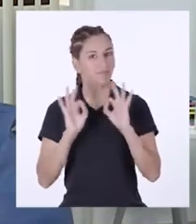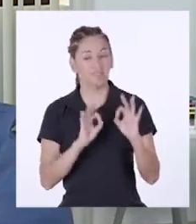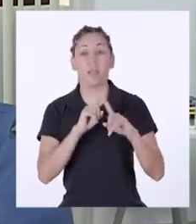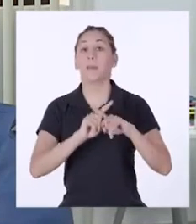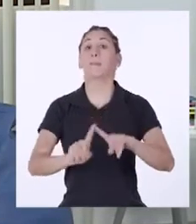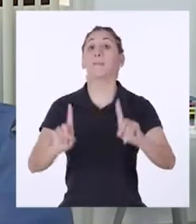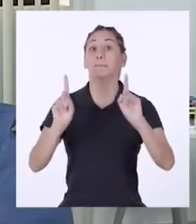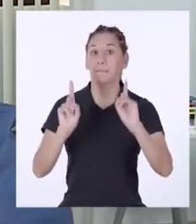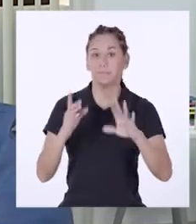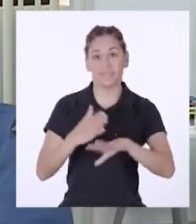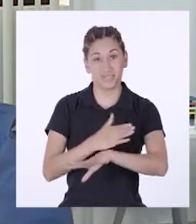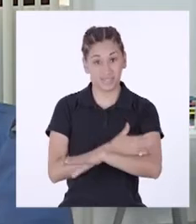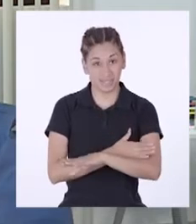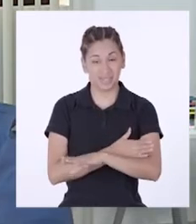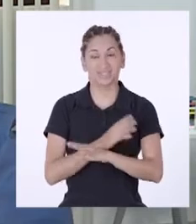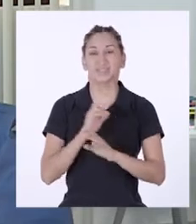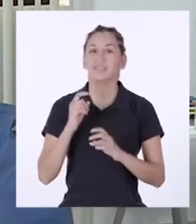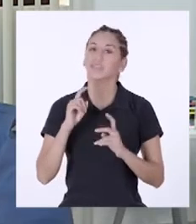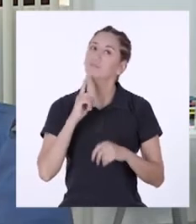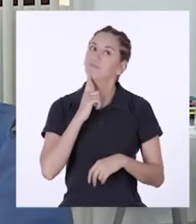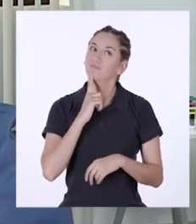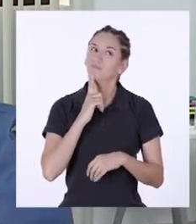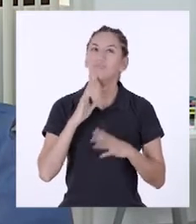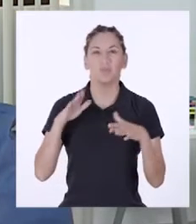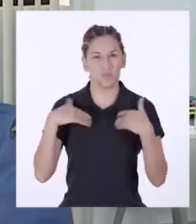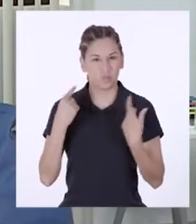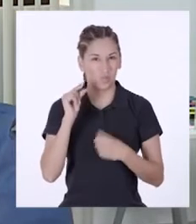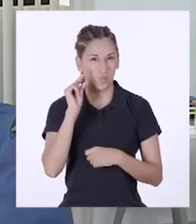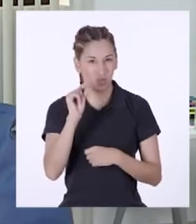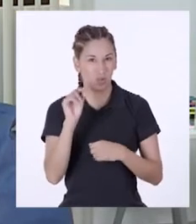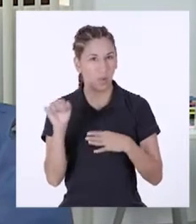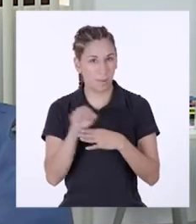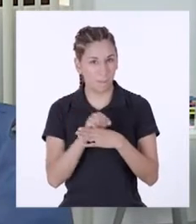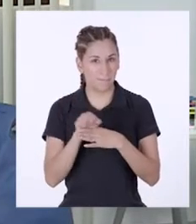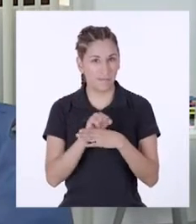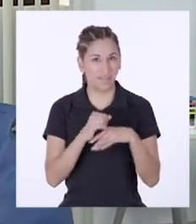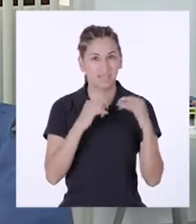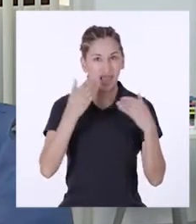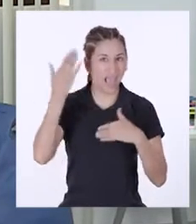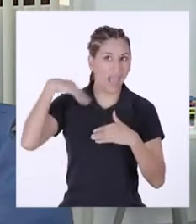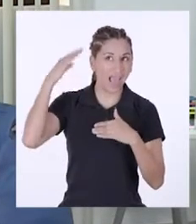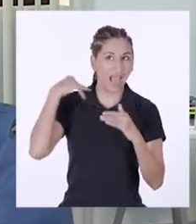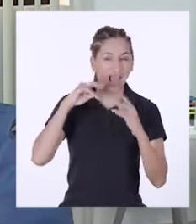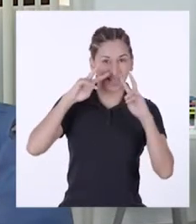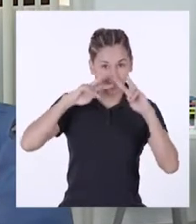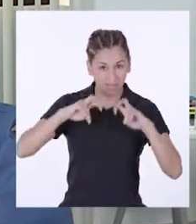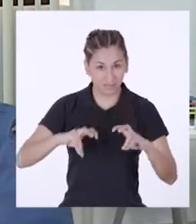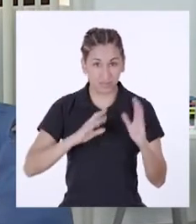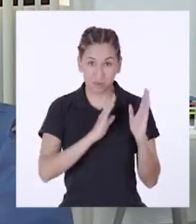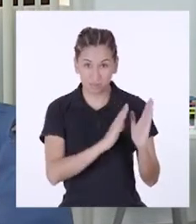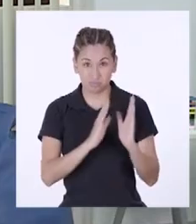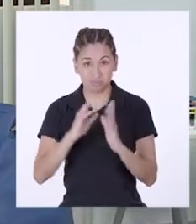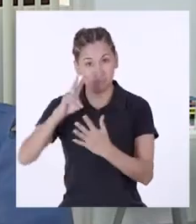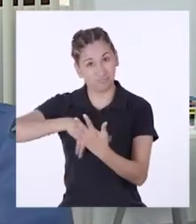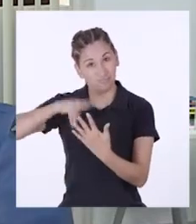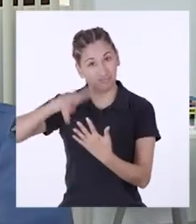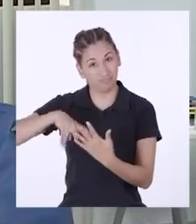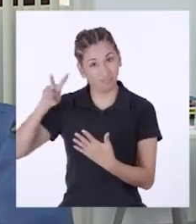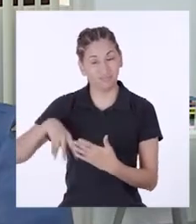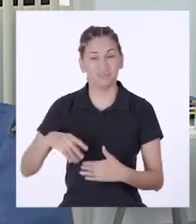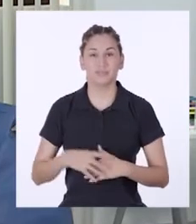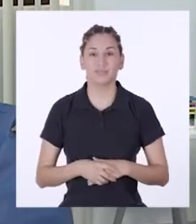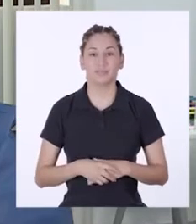Pero antes de seguir, creo que no estaría mal hacer un repaso de lo que aprendimos en nuestra investigación pasada. A